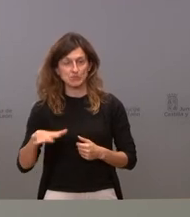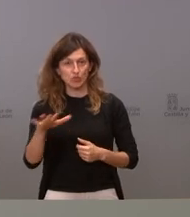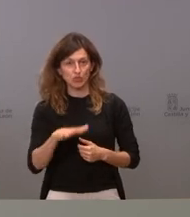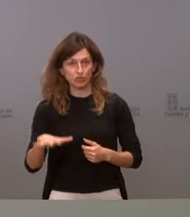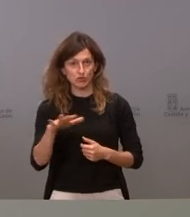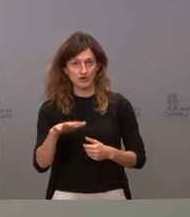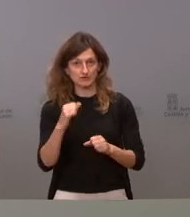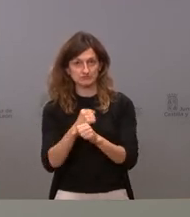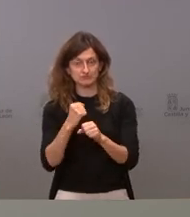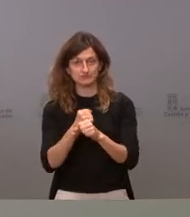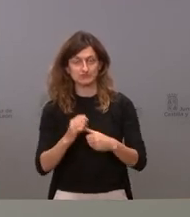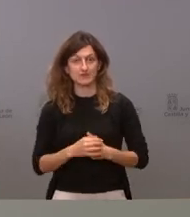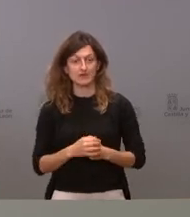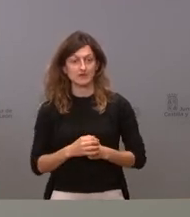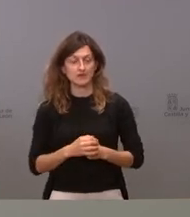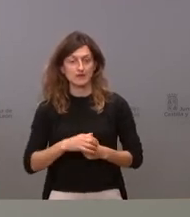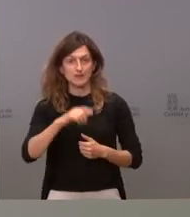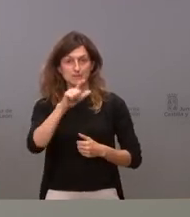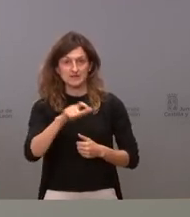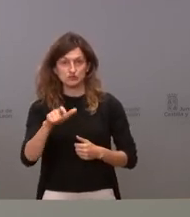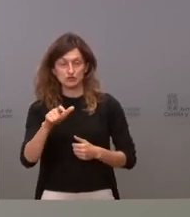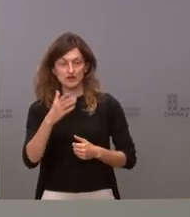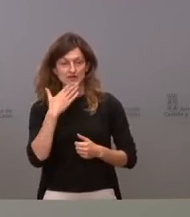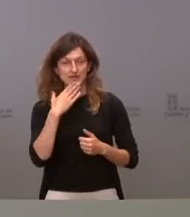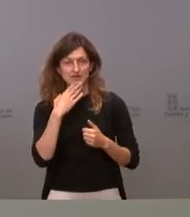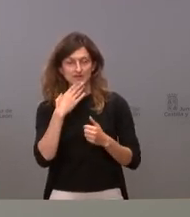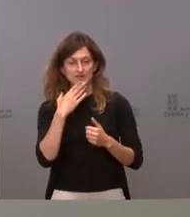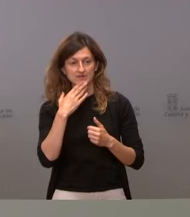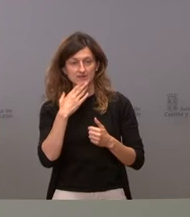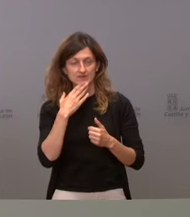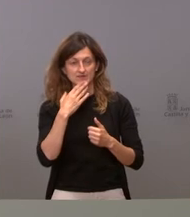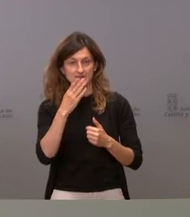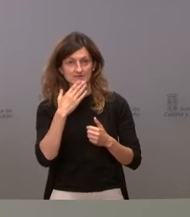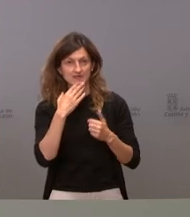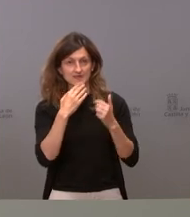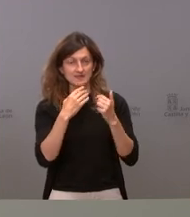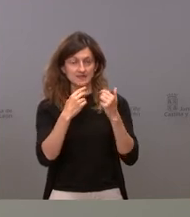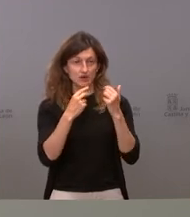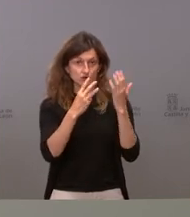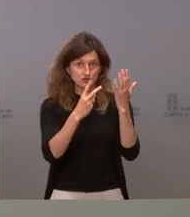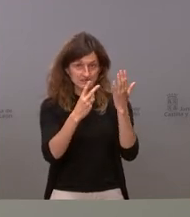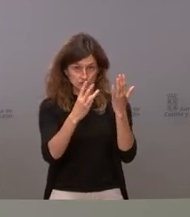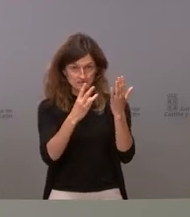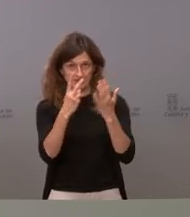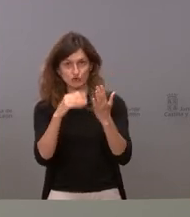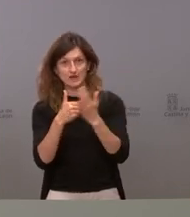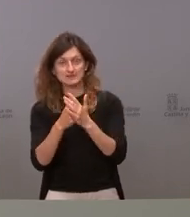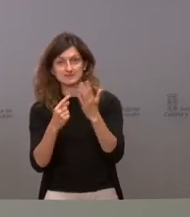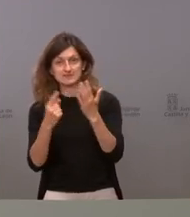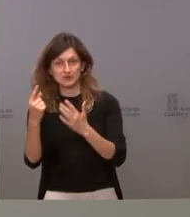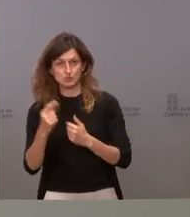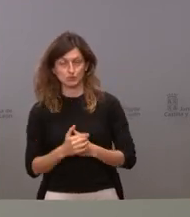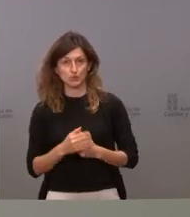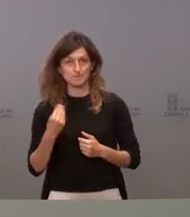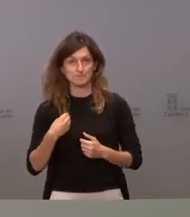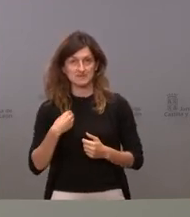mismo quiero recordar que las personas que se vacunarán son del 72 al 81 que son exactamente los mismos las mismas edades que se